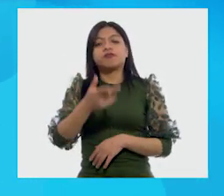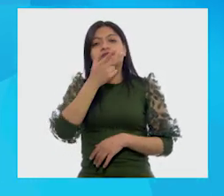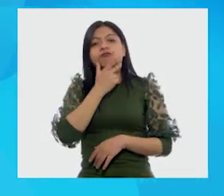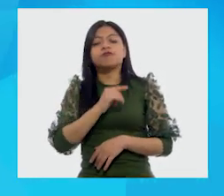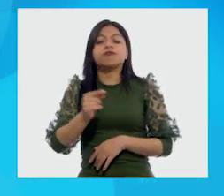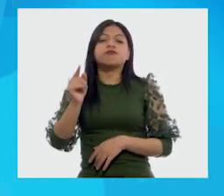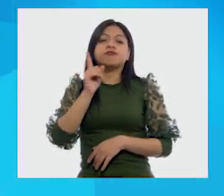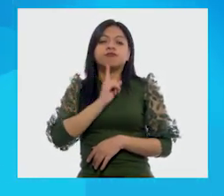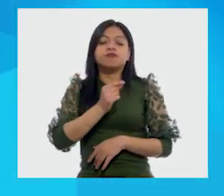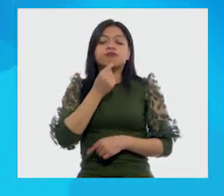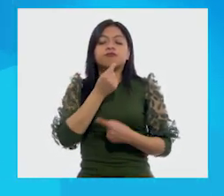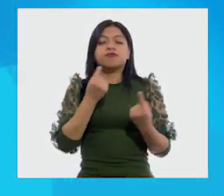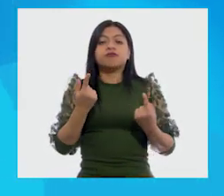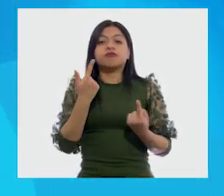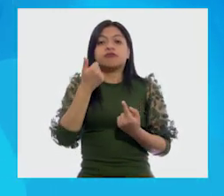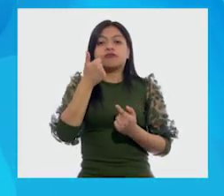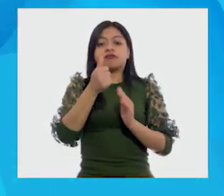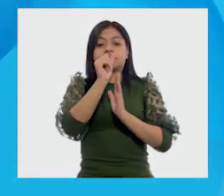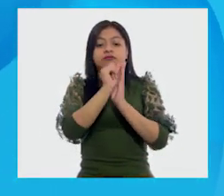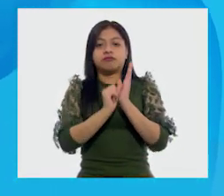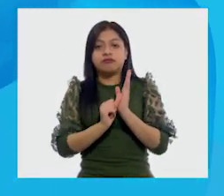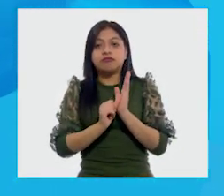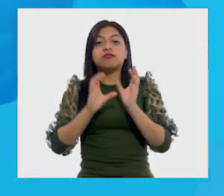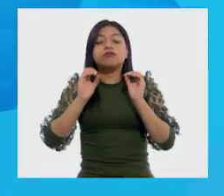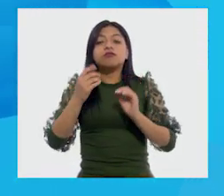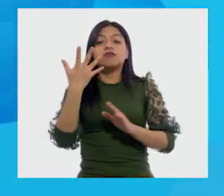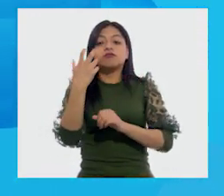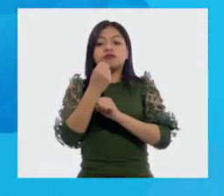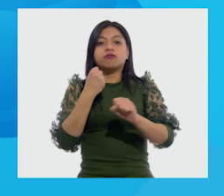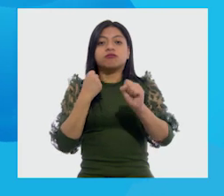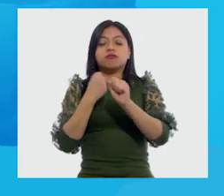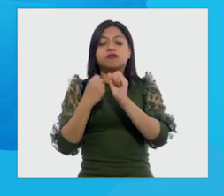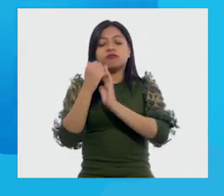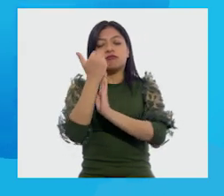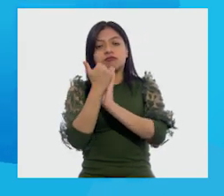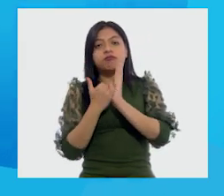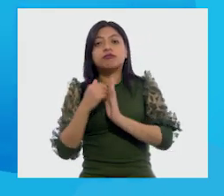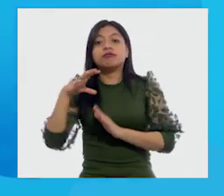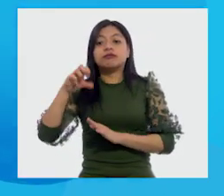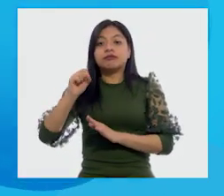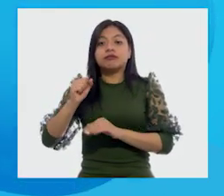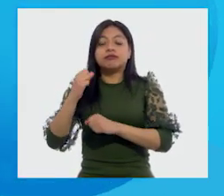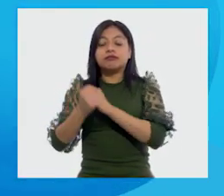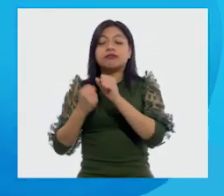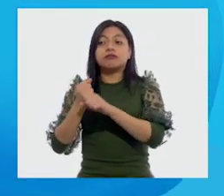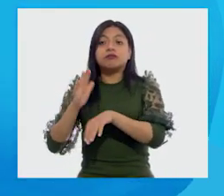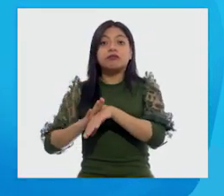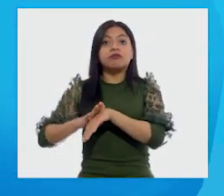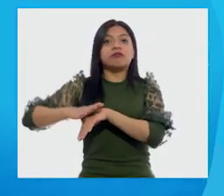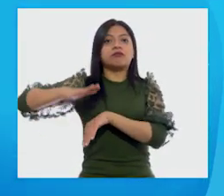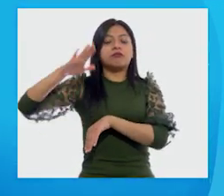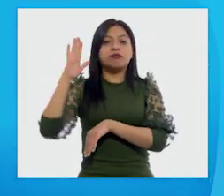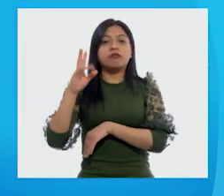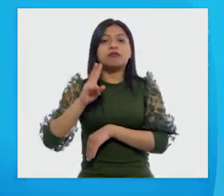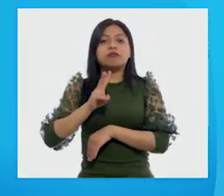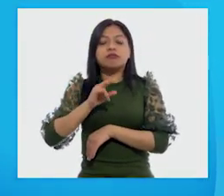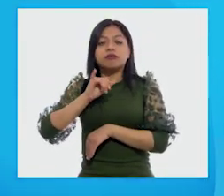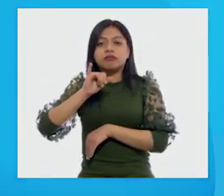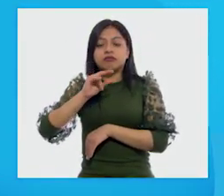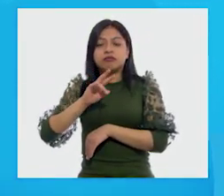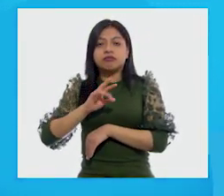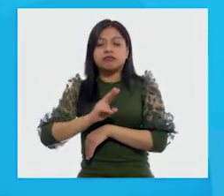niños de 6 meses o menores de 5 años, personas de 60 o más, personas que viven con VIH, tienen diabetes,